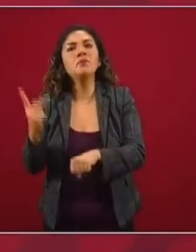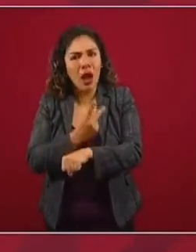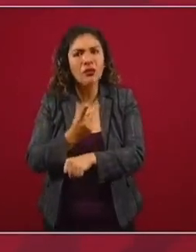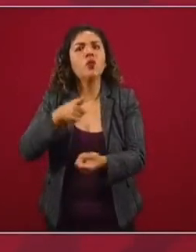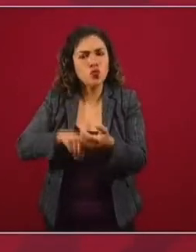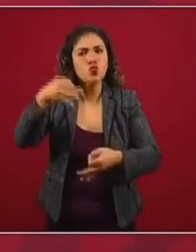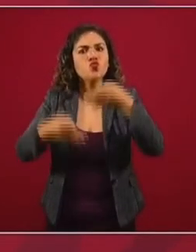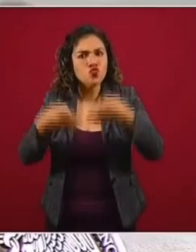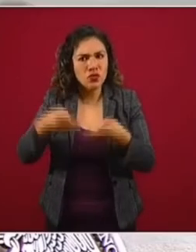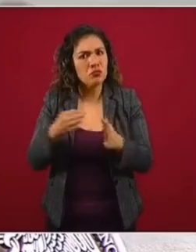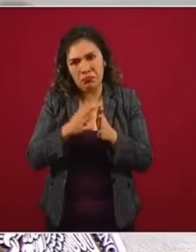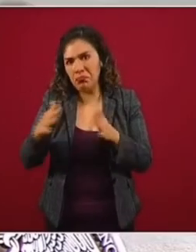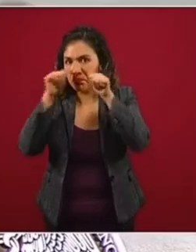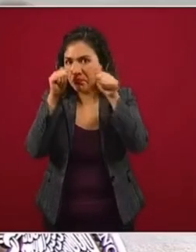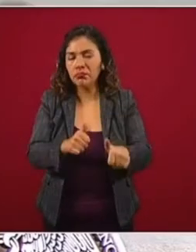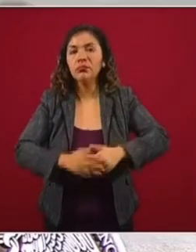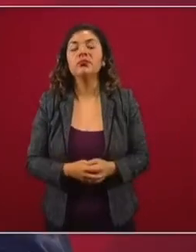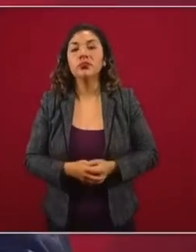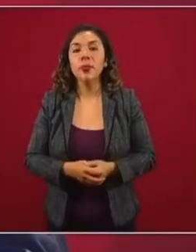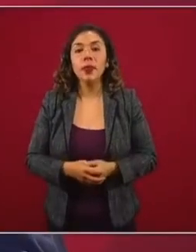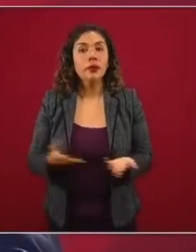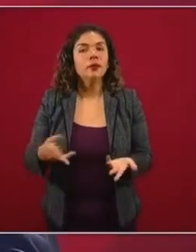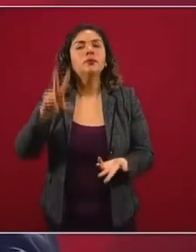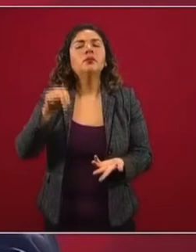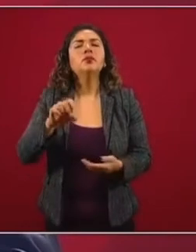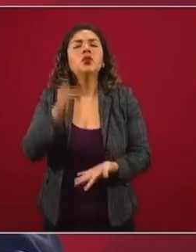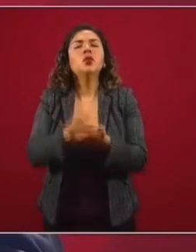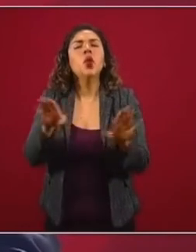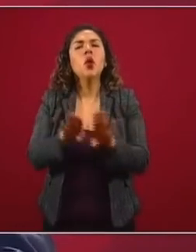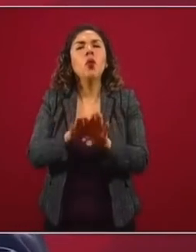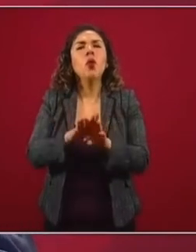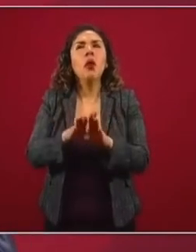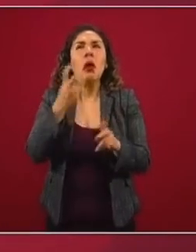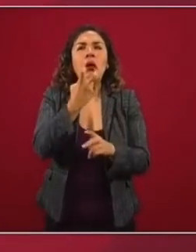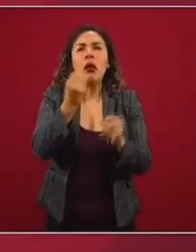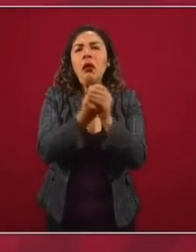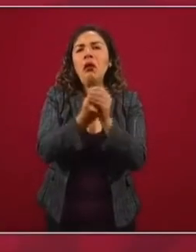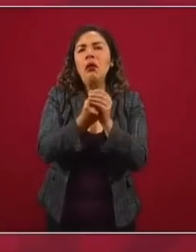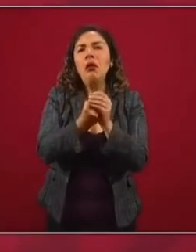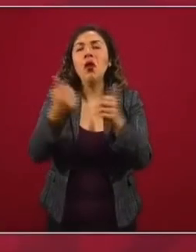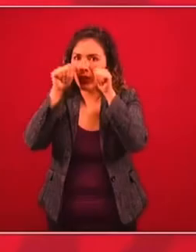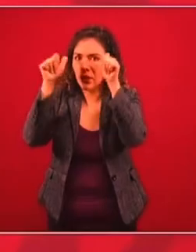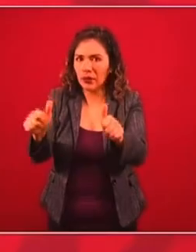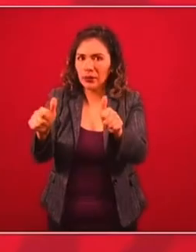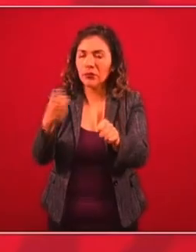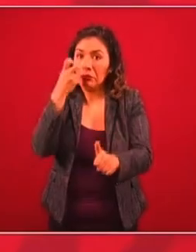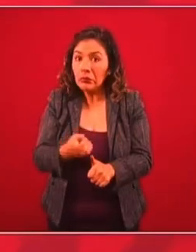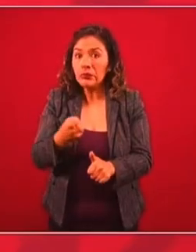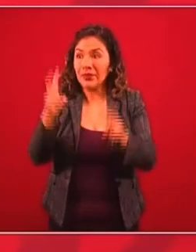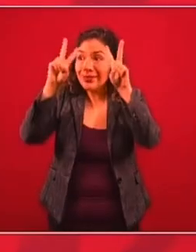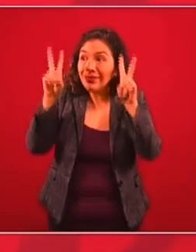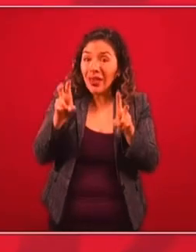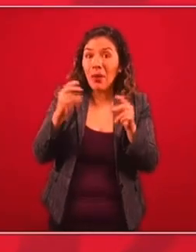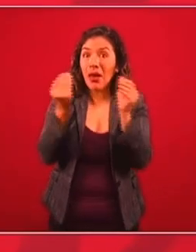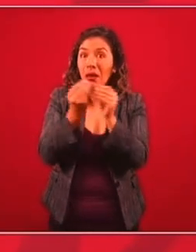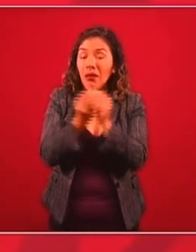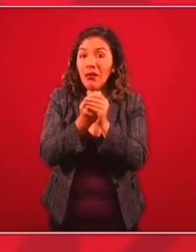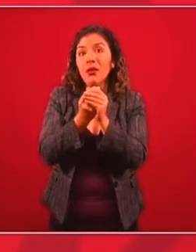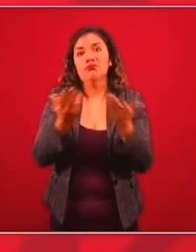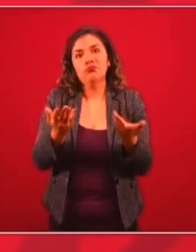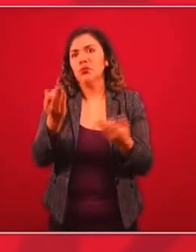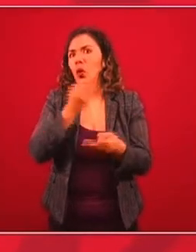el juicio. Apúntele bien. Que no sea un asunto nada más de tribunales, que sea un asunto de